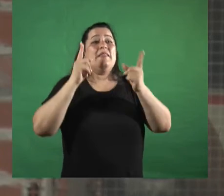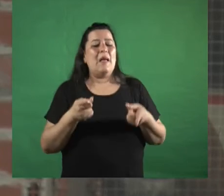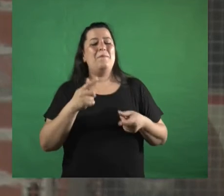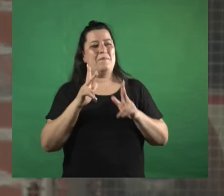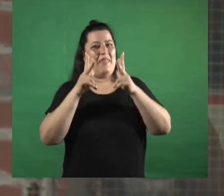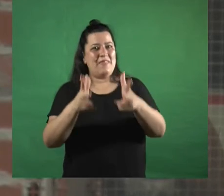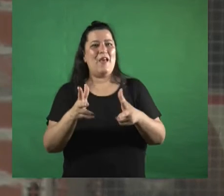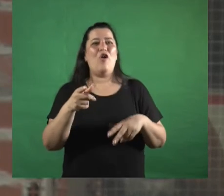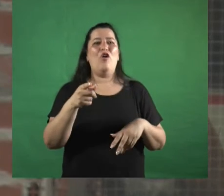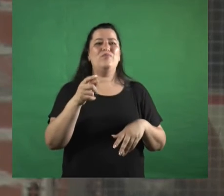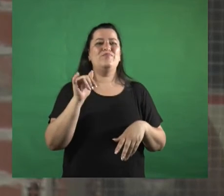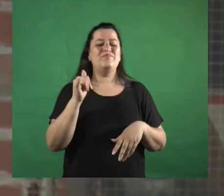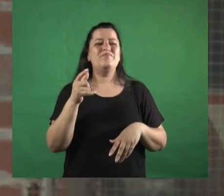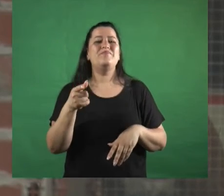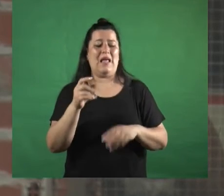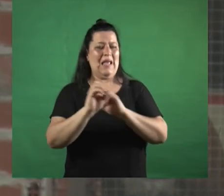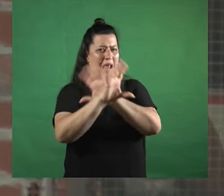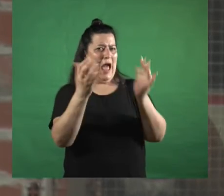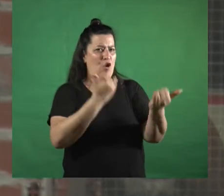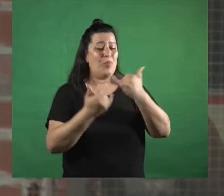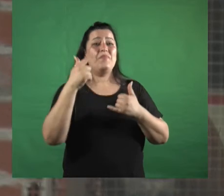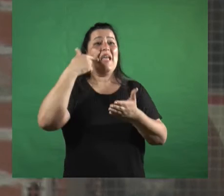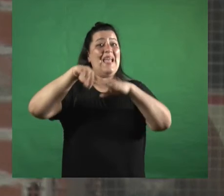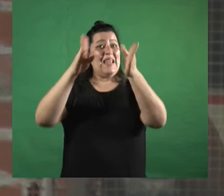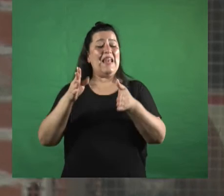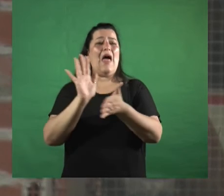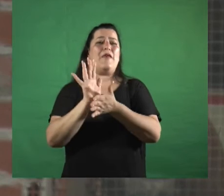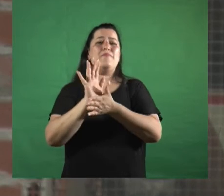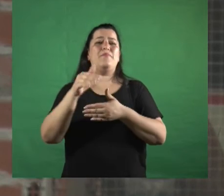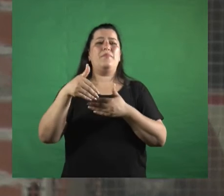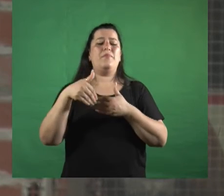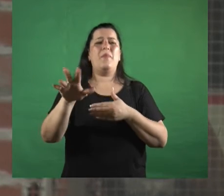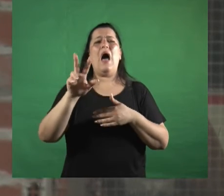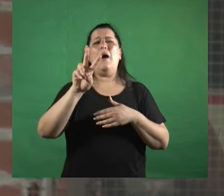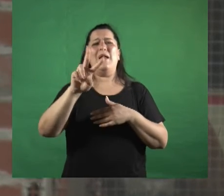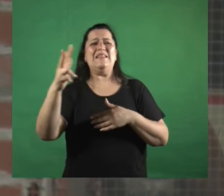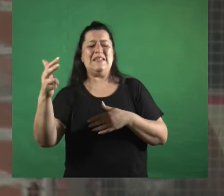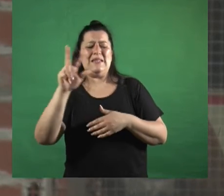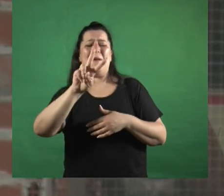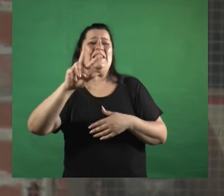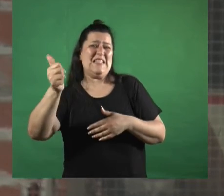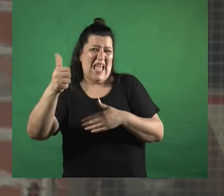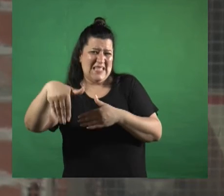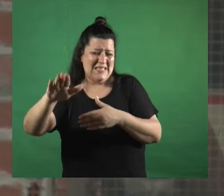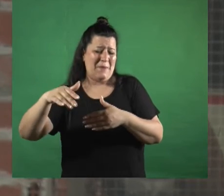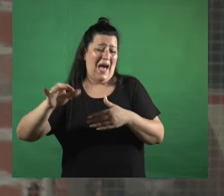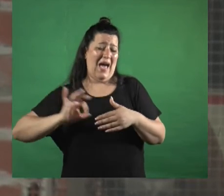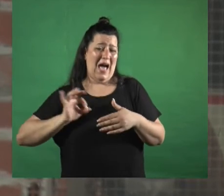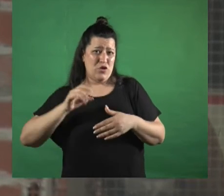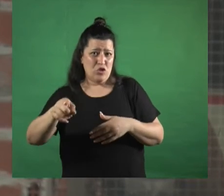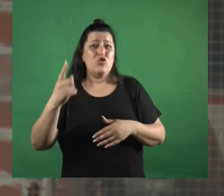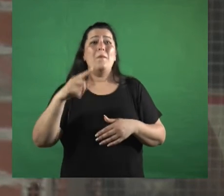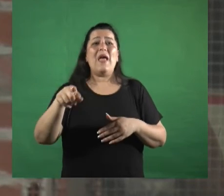es clave lo que vos estás diciendo el INADI tiene 25 años va a cumplir 26 años claro pero es la primera vez que lo conduce una persona no blanca